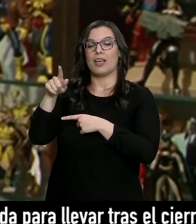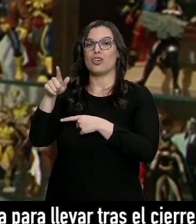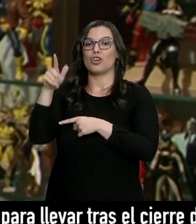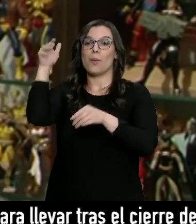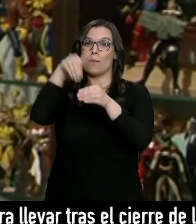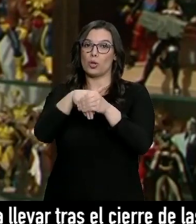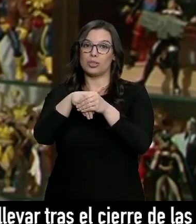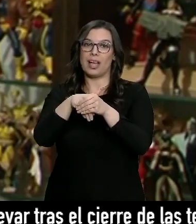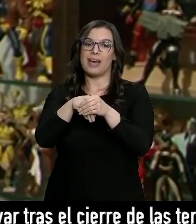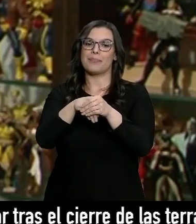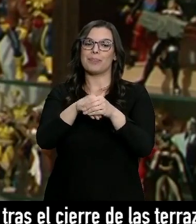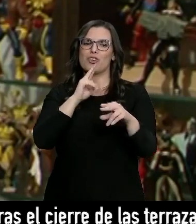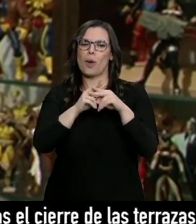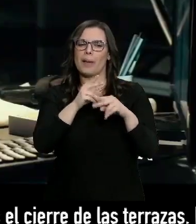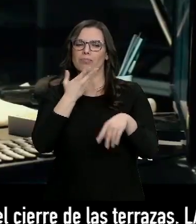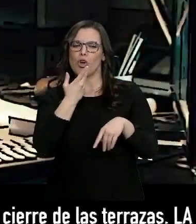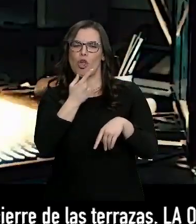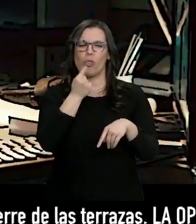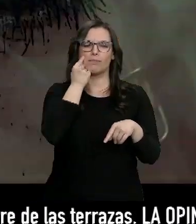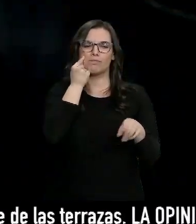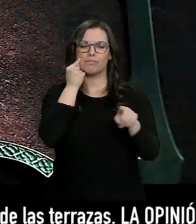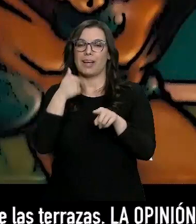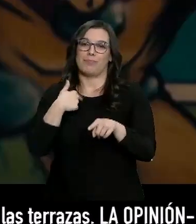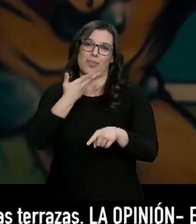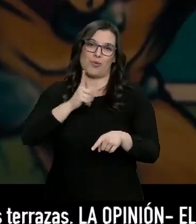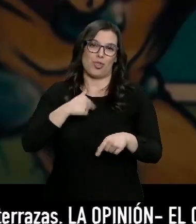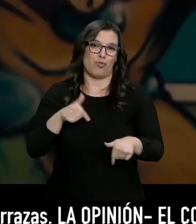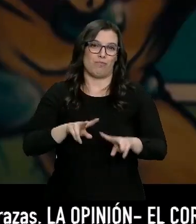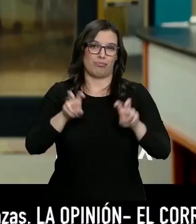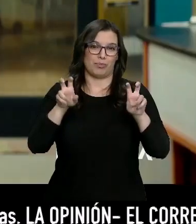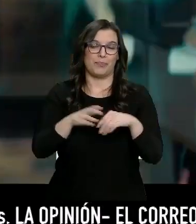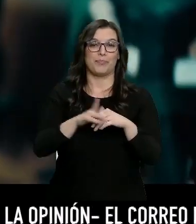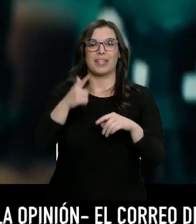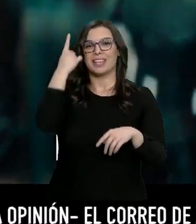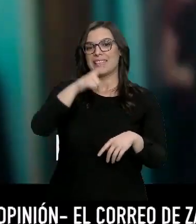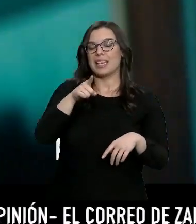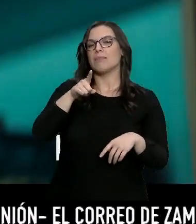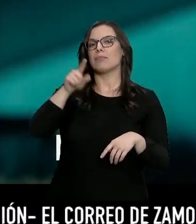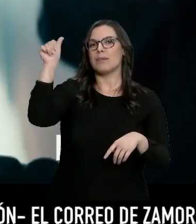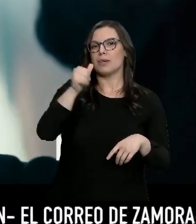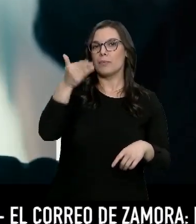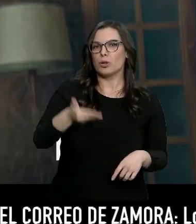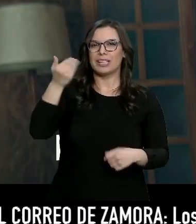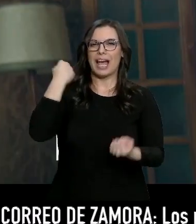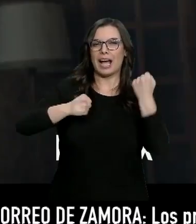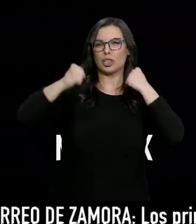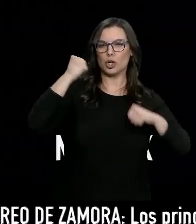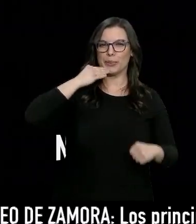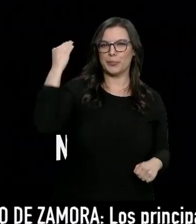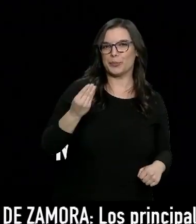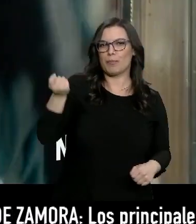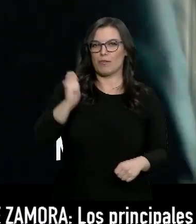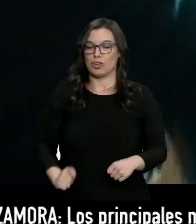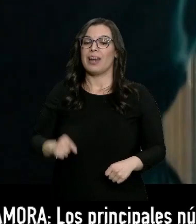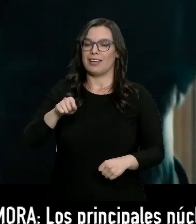a votar a nombres que conocen, ¿no? Y yo estoy empezando. Asegura que la clave en una película es rodearse de buenos actores y profesionales. Y él,